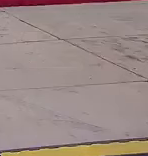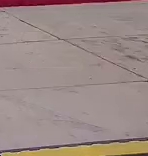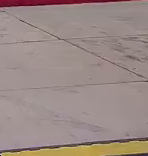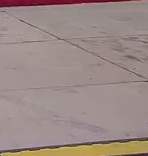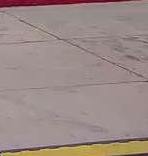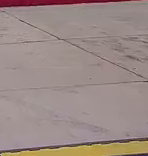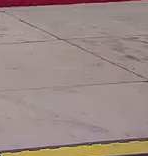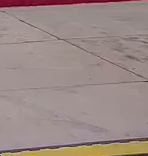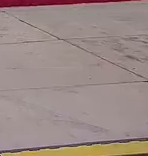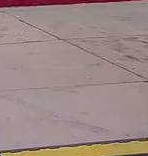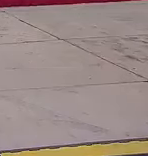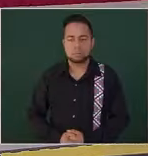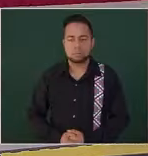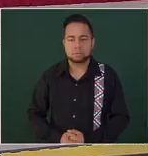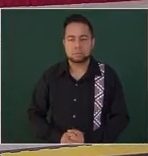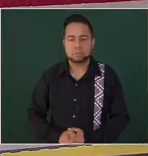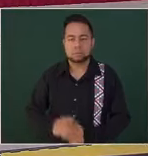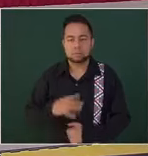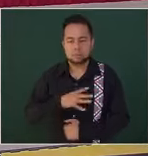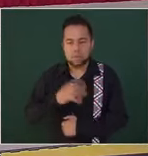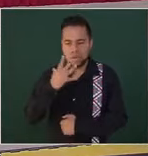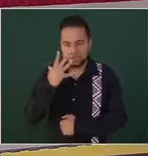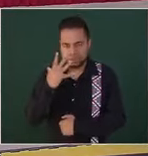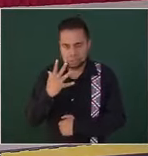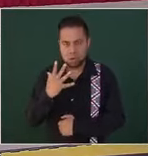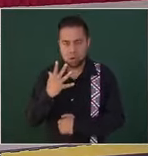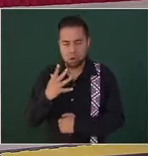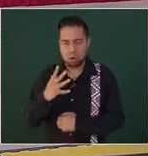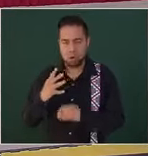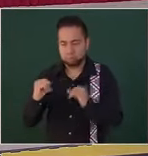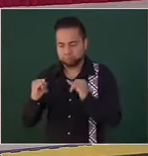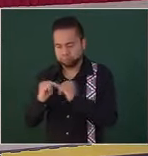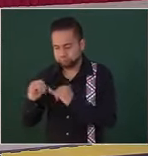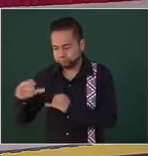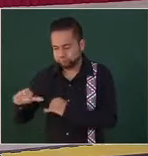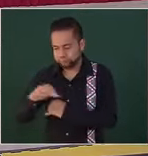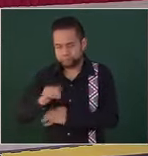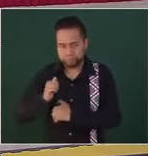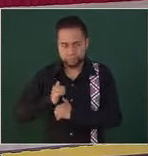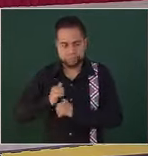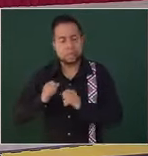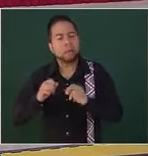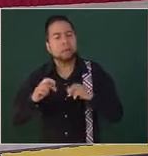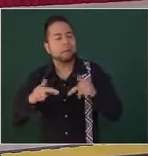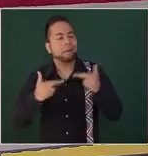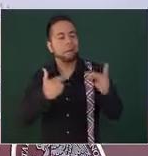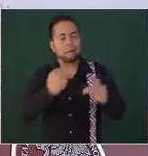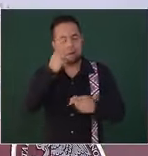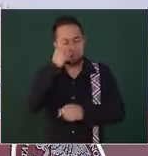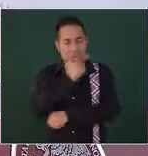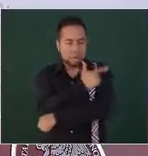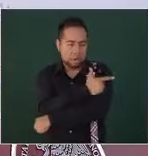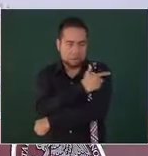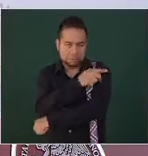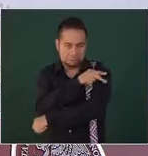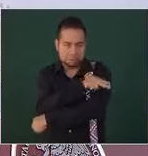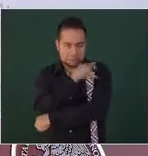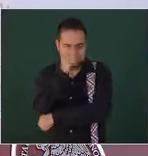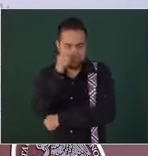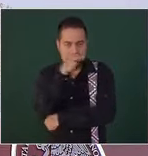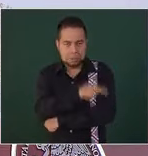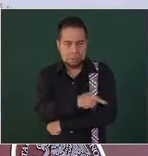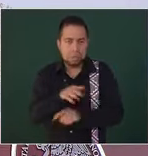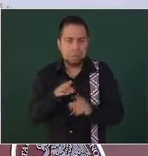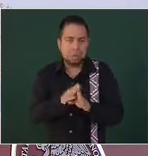cinco instalaciones del Ejército fueron cedidas a la Guardia Nacional para que su